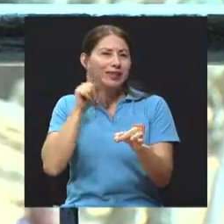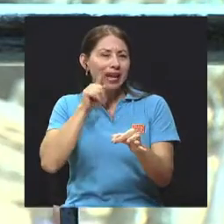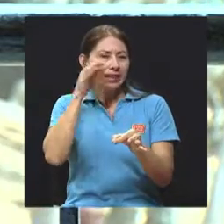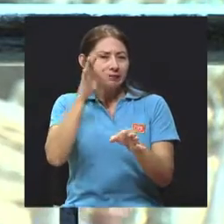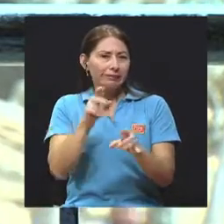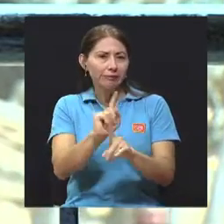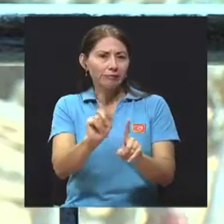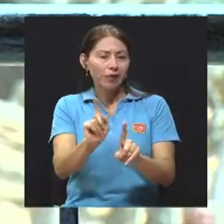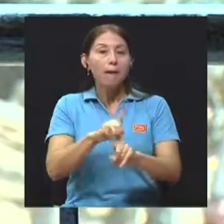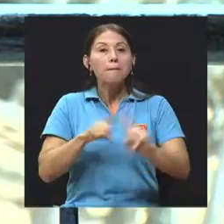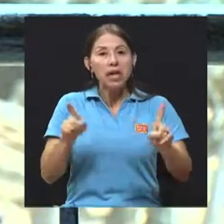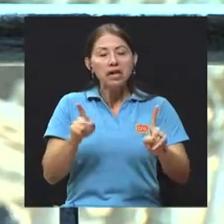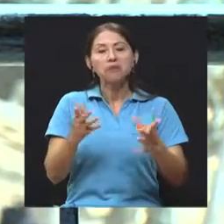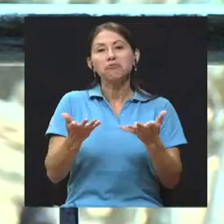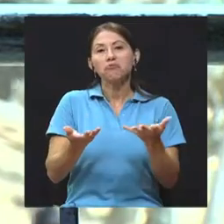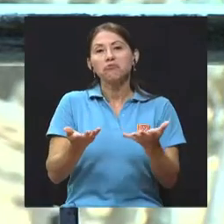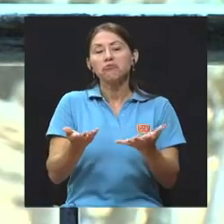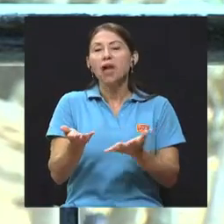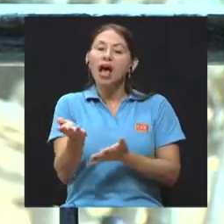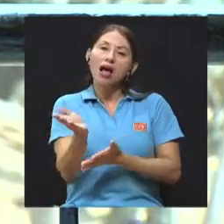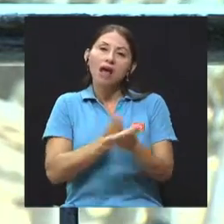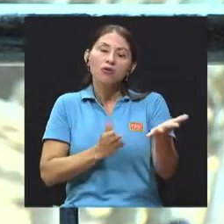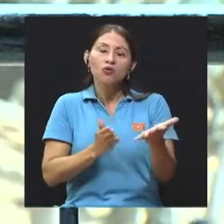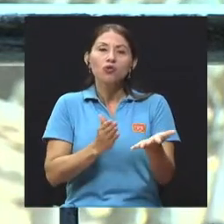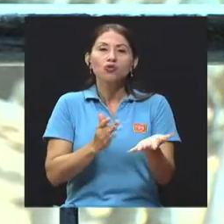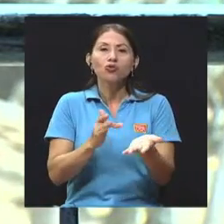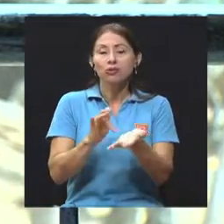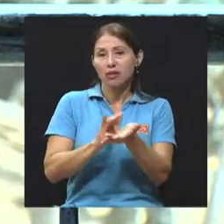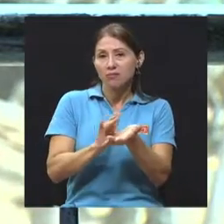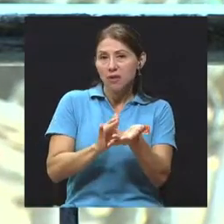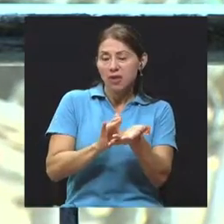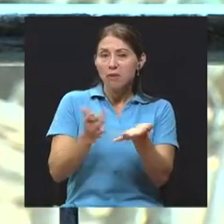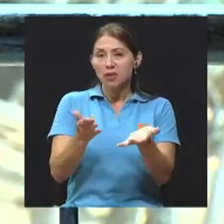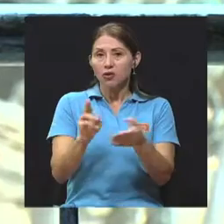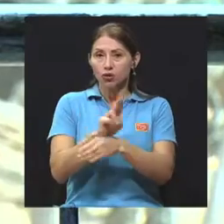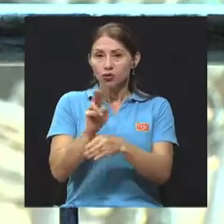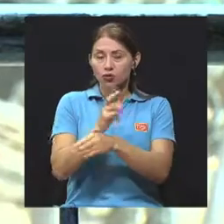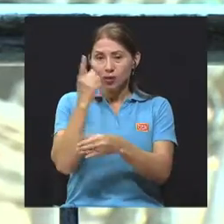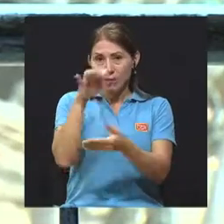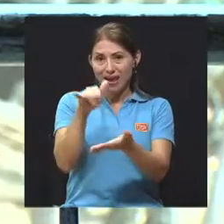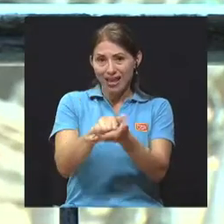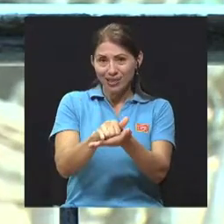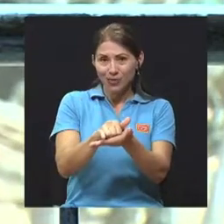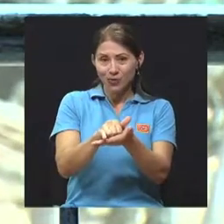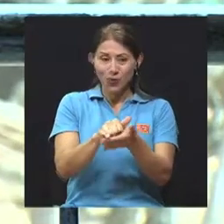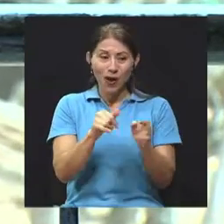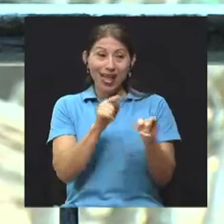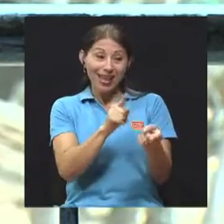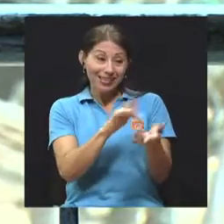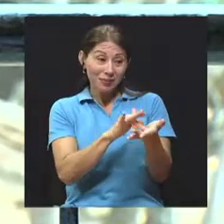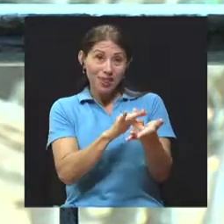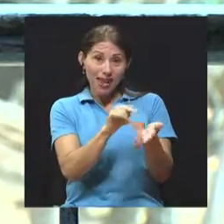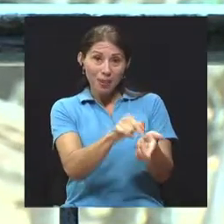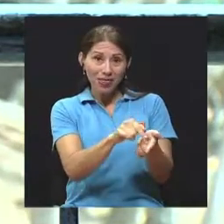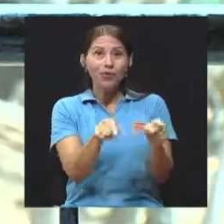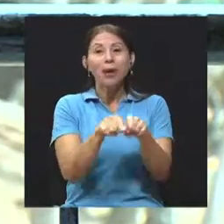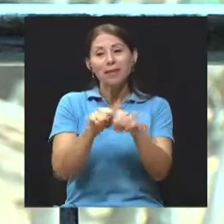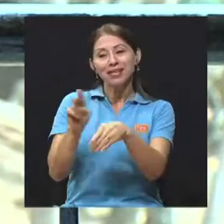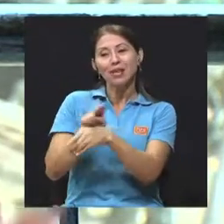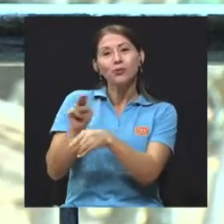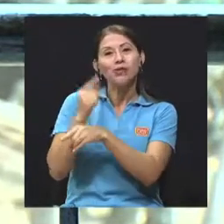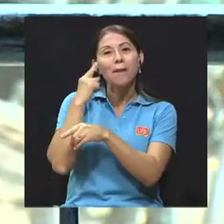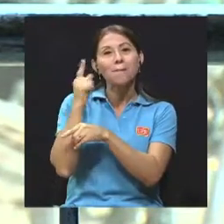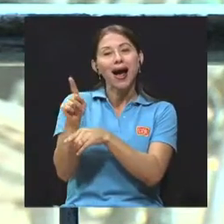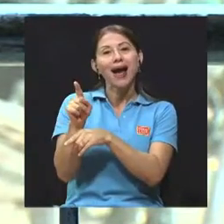cáncer. Más, sobre todo, con los tratamientos, algunos medicamentos que se usan para esto, también se han utilizado en cáncer. Entonces, las personas tienden a confundirse